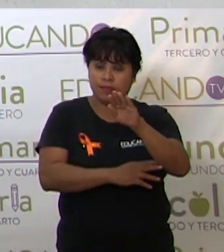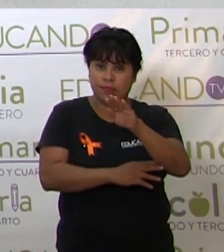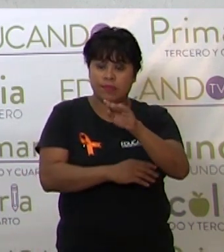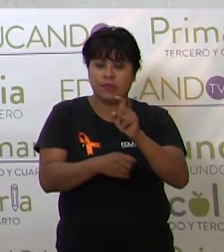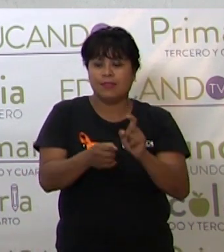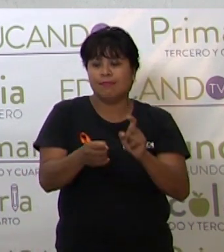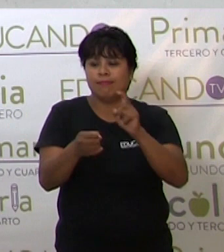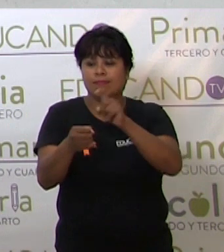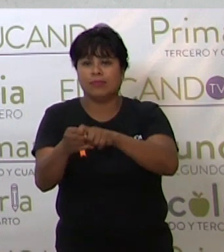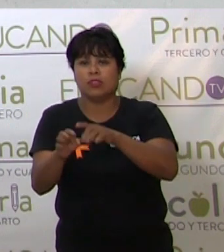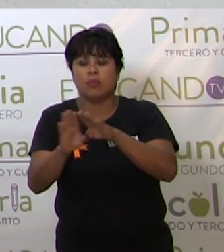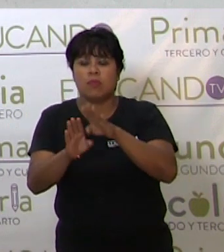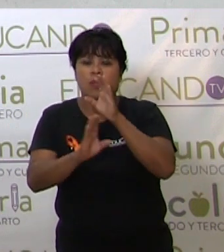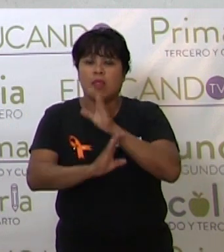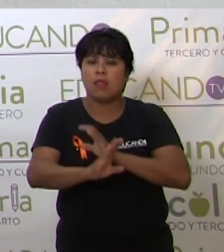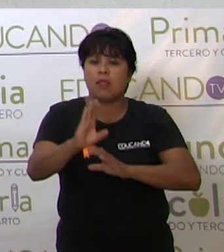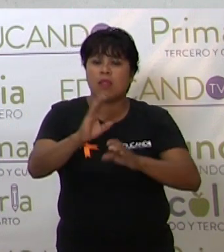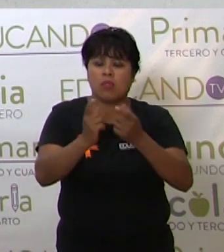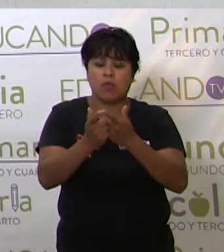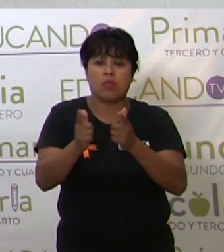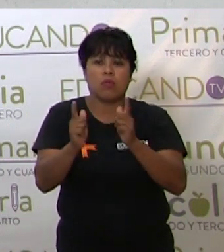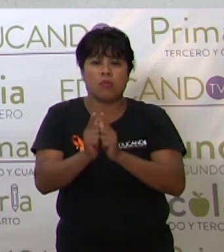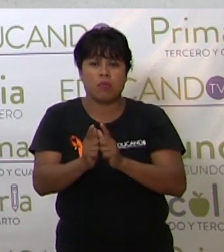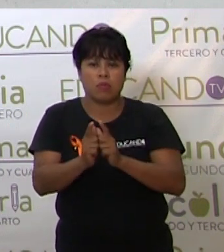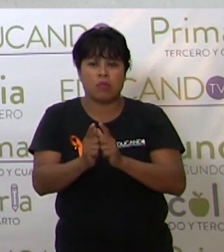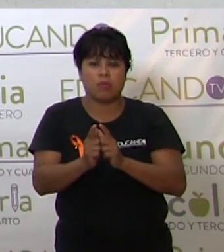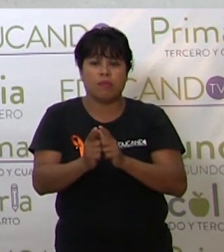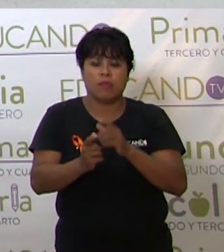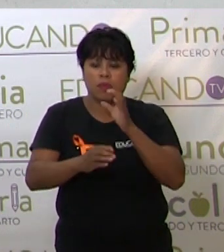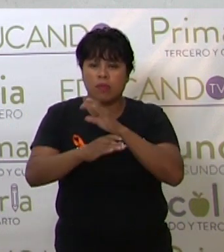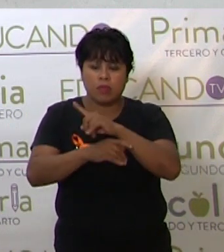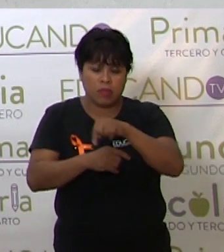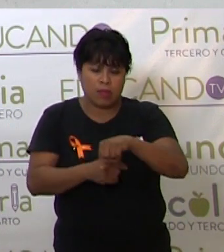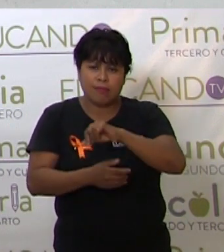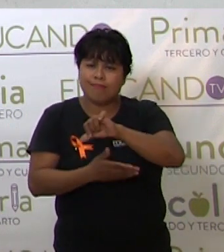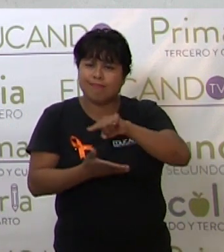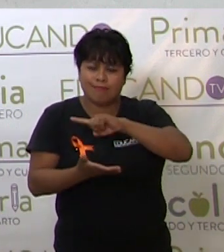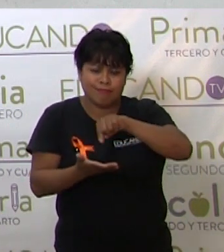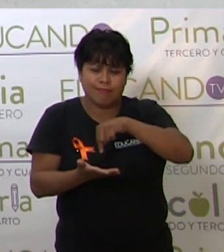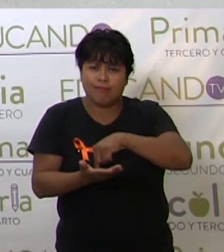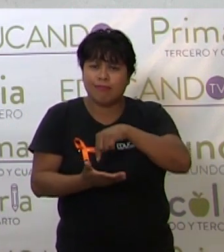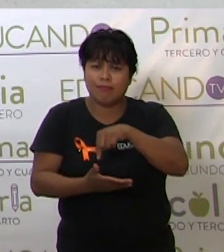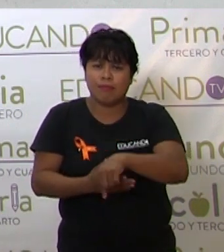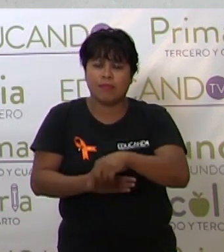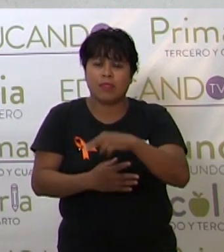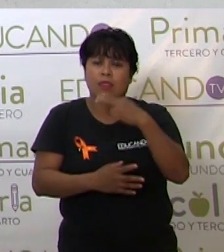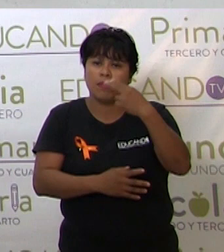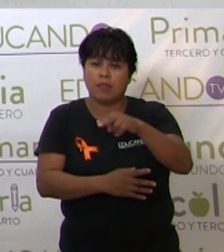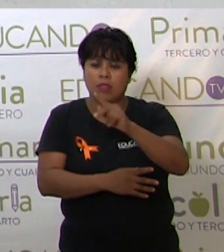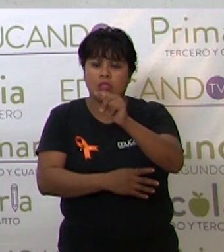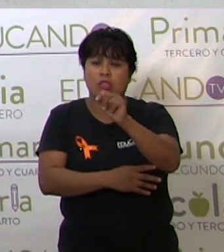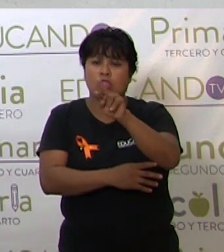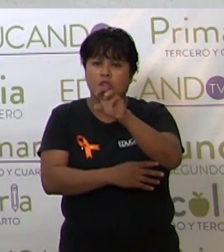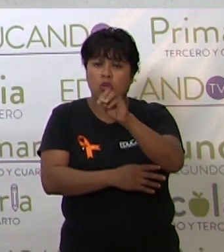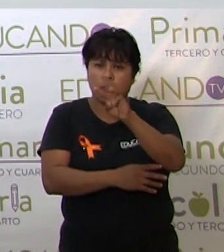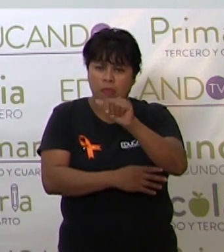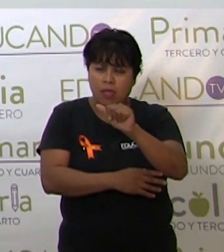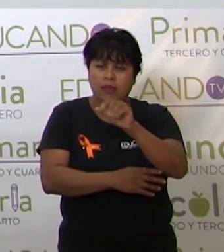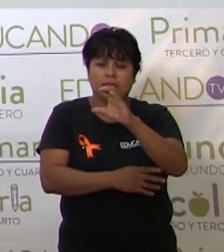incorpora como vocalista de un grupo de percusión local llamado La Trova Serrana.